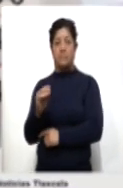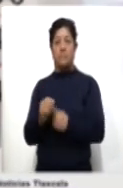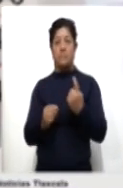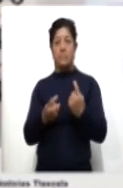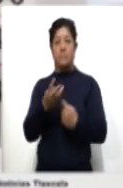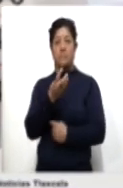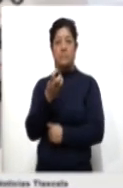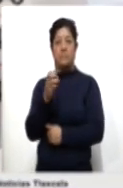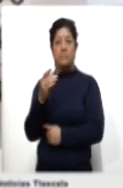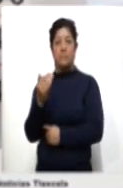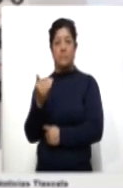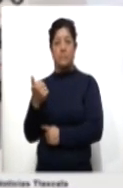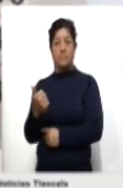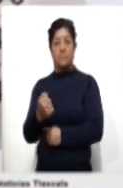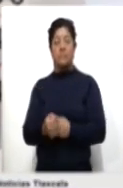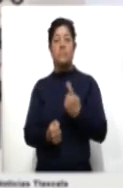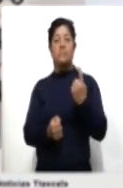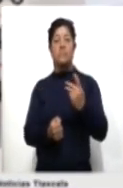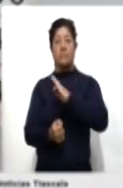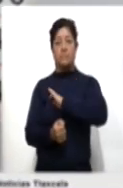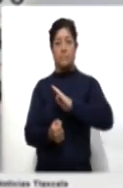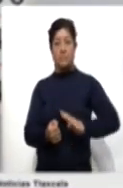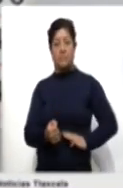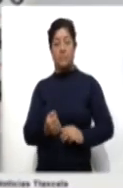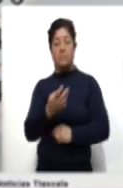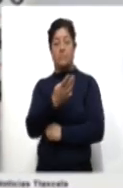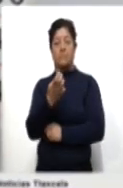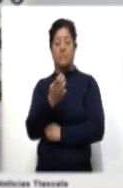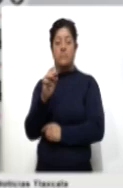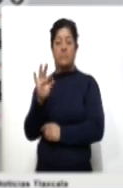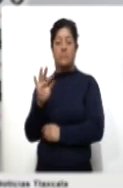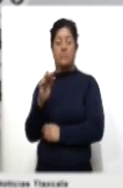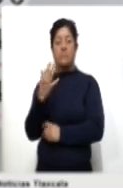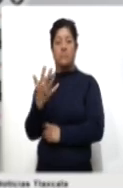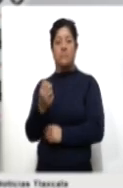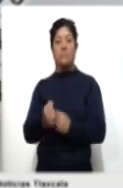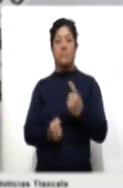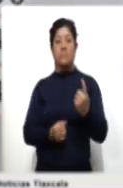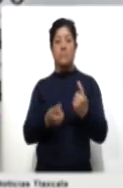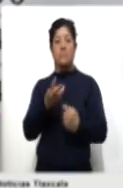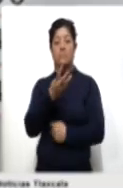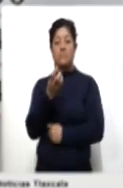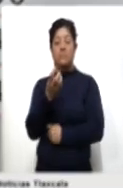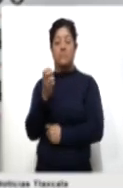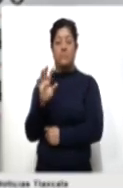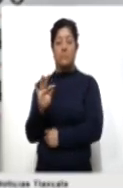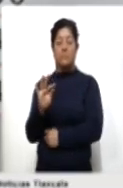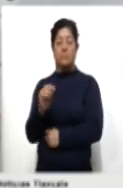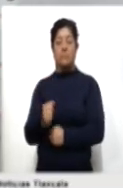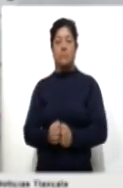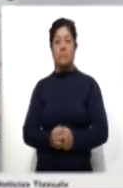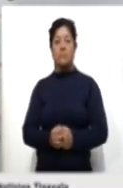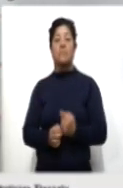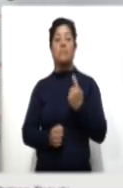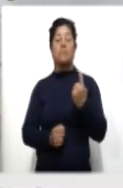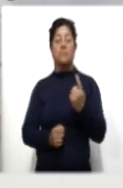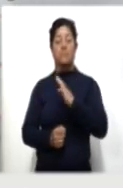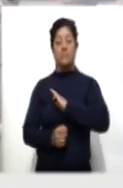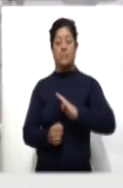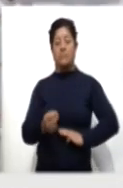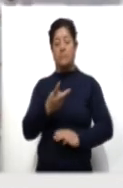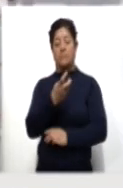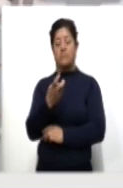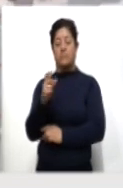Santa Cruz Tlaxcala 356, Xalostoc 345, Zompantepec 340, Tepeyanco